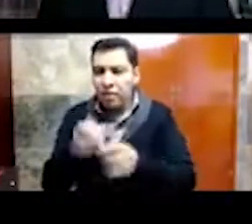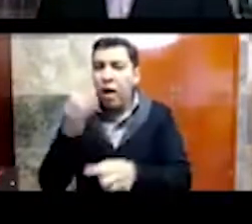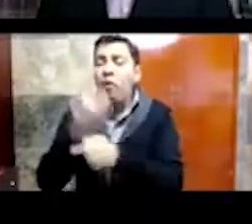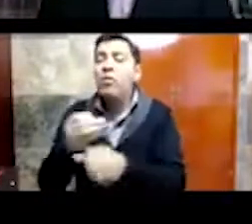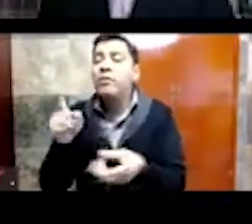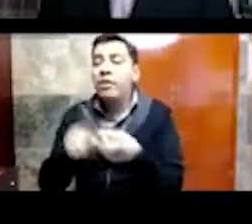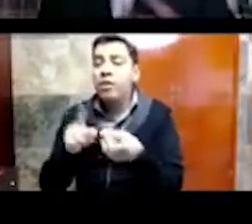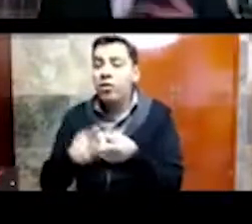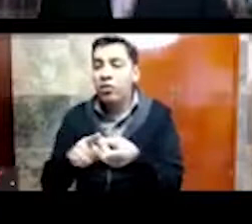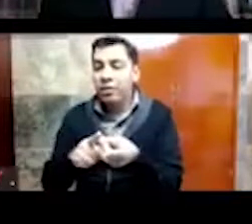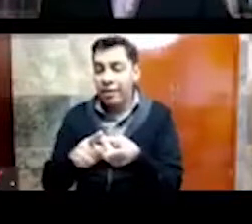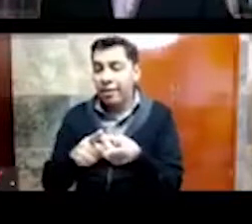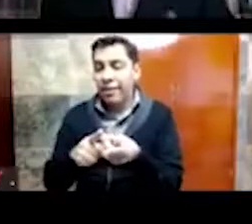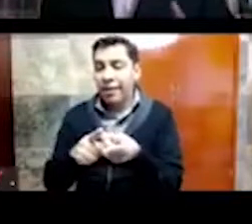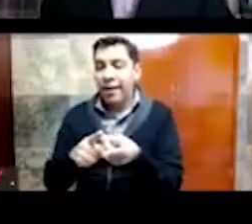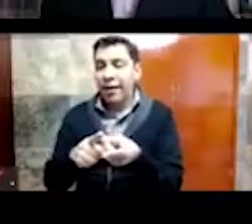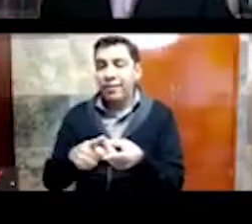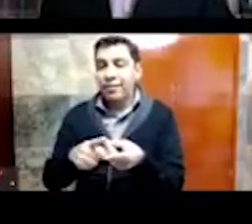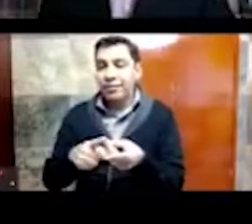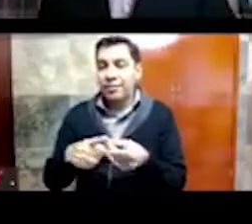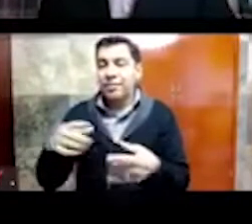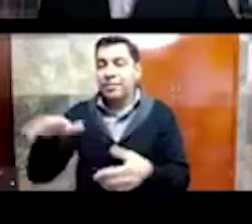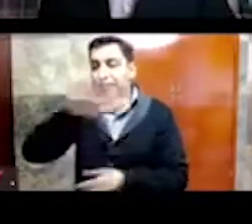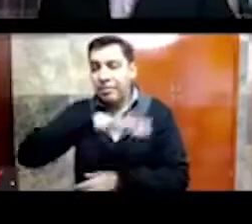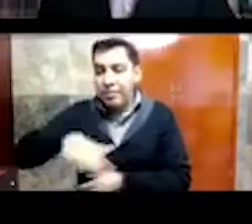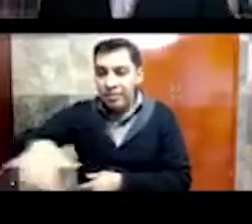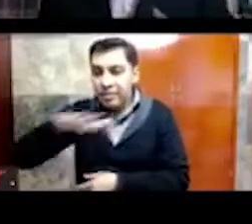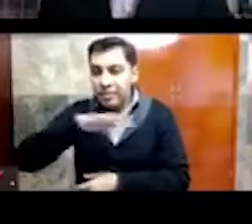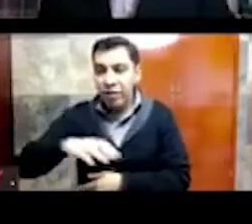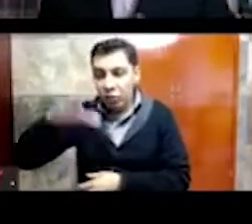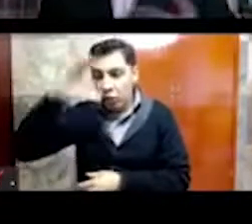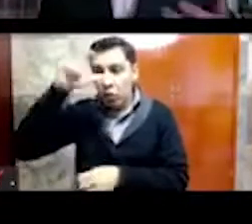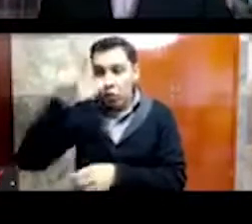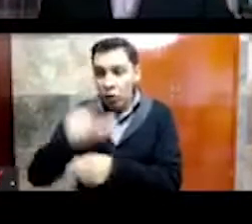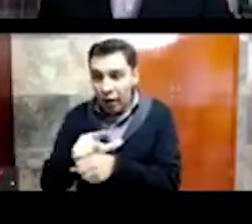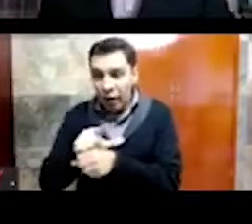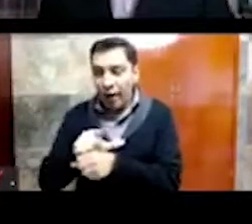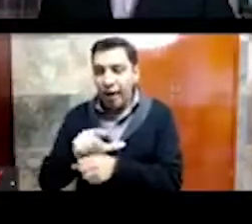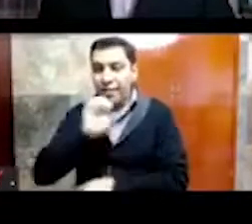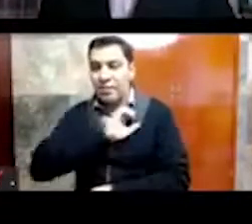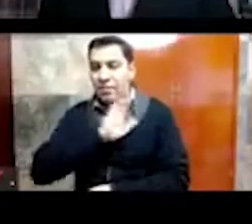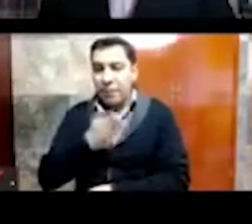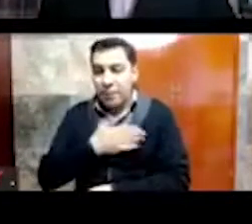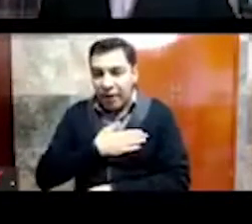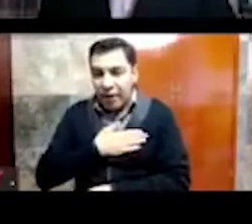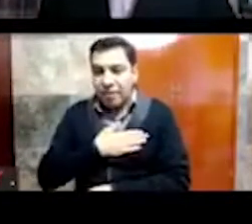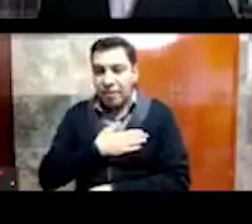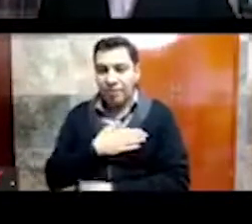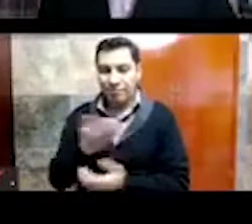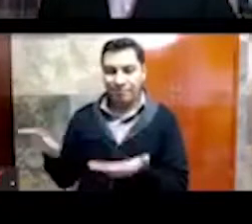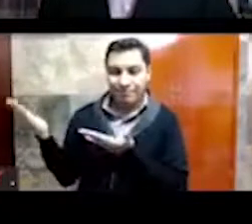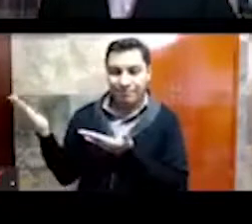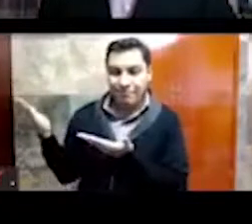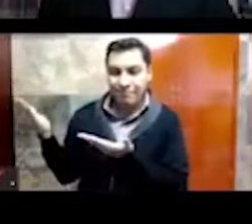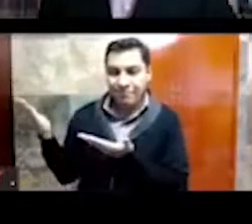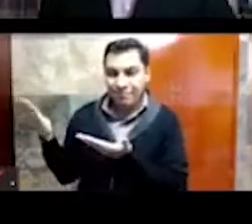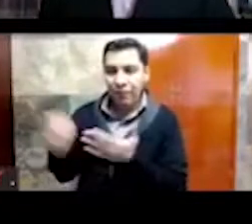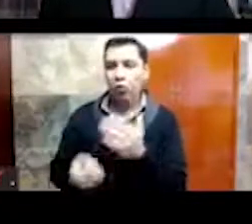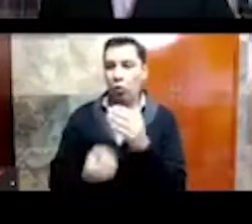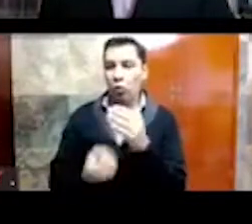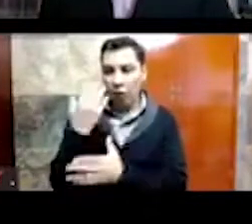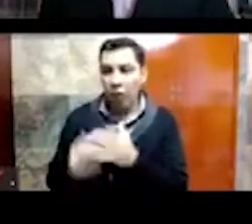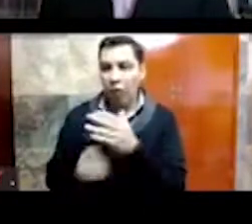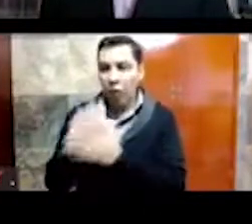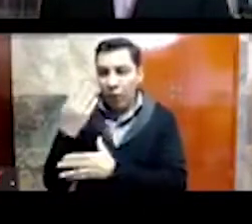Centro Cultural de España, con los diferentes hallazgos de esculturas, de aposentos, y que nosotros